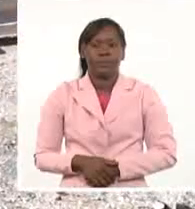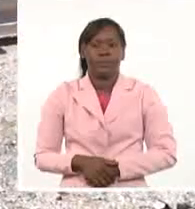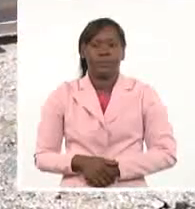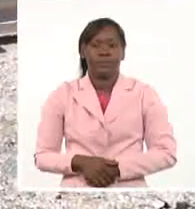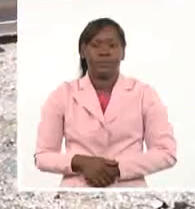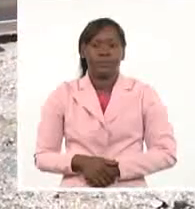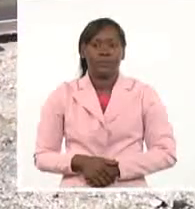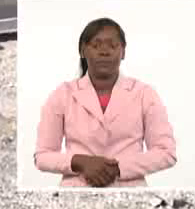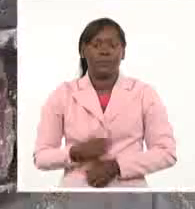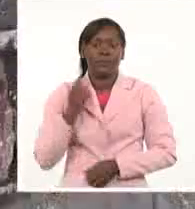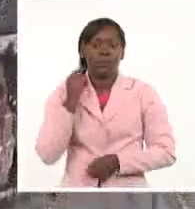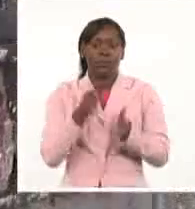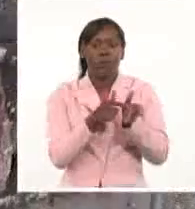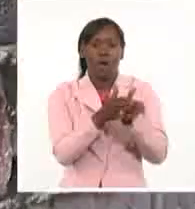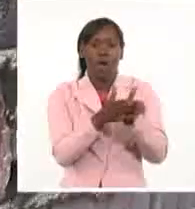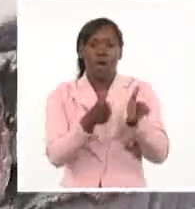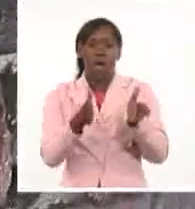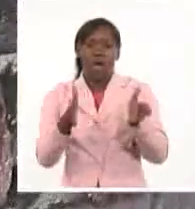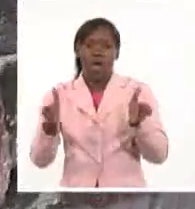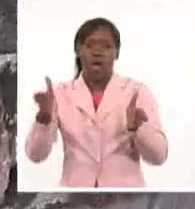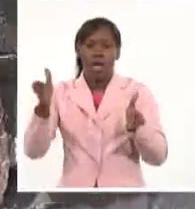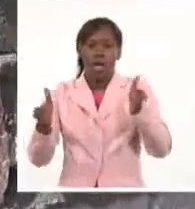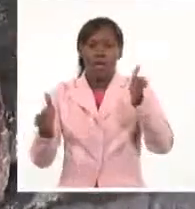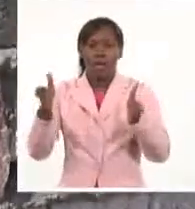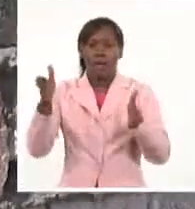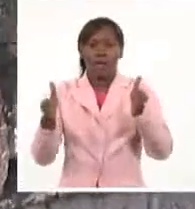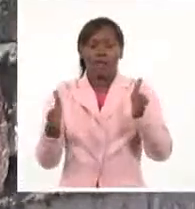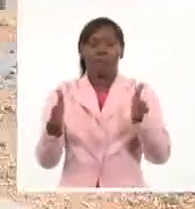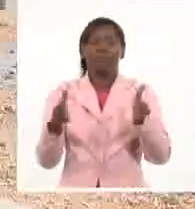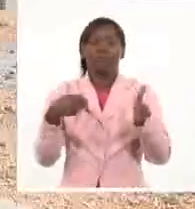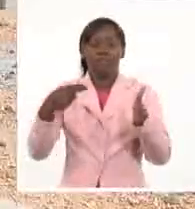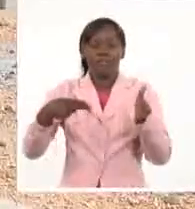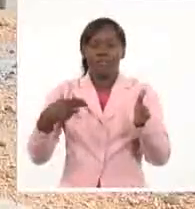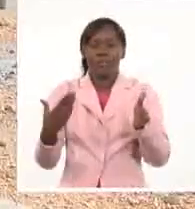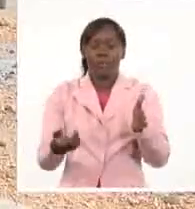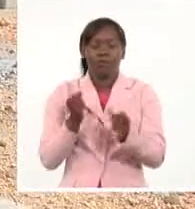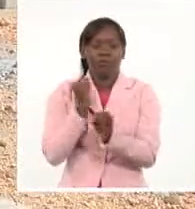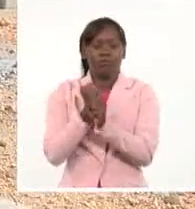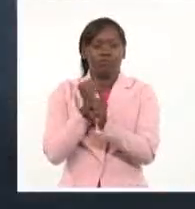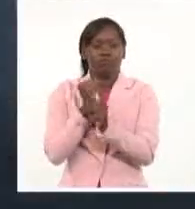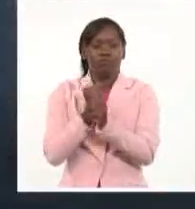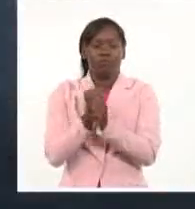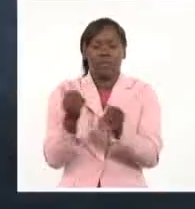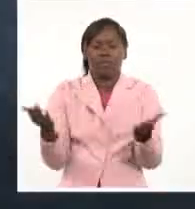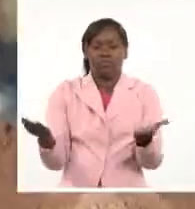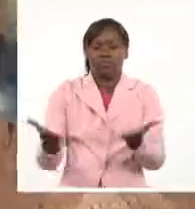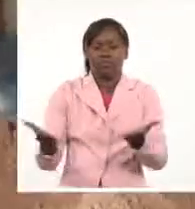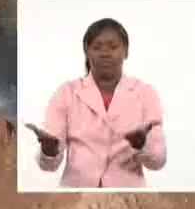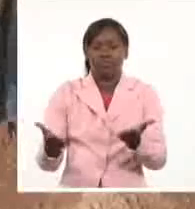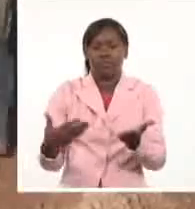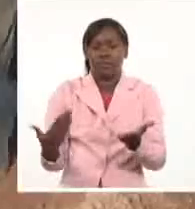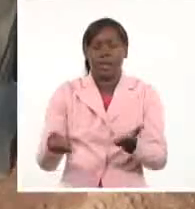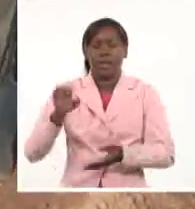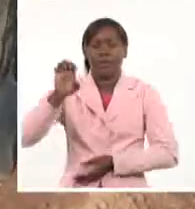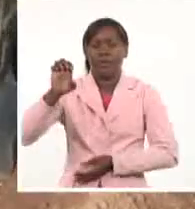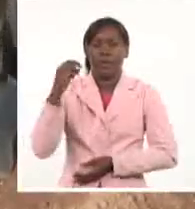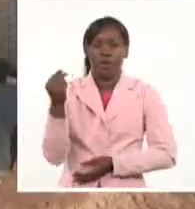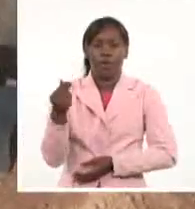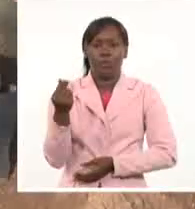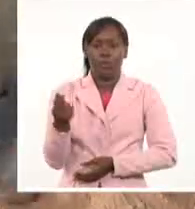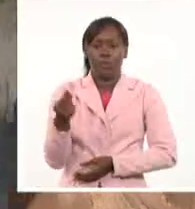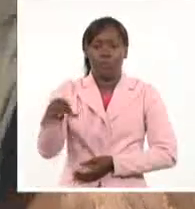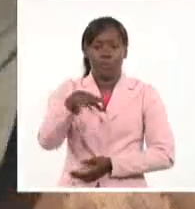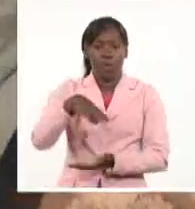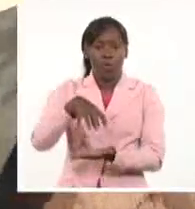Durante el año se trabajó en la implementación de la estrategia económico-social con sus medidas para recuperar la economía. En el territorio este